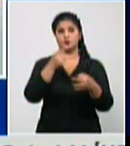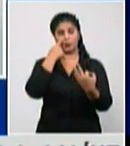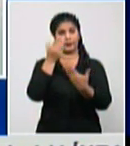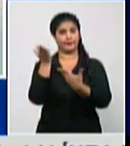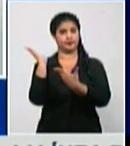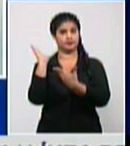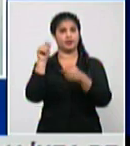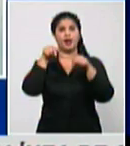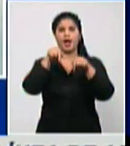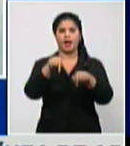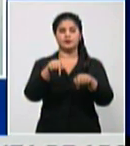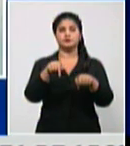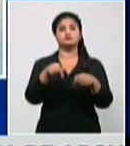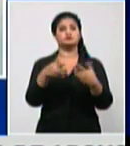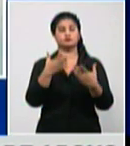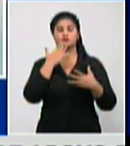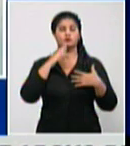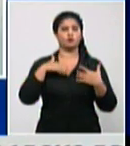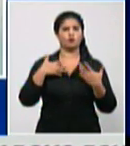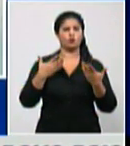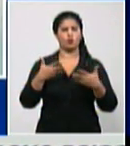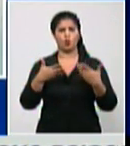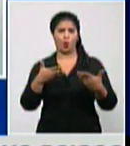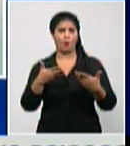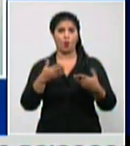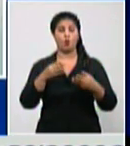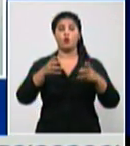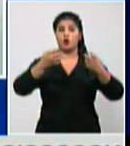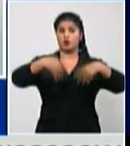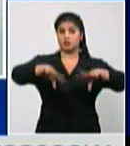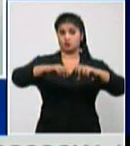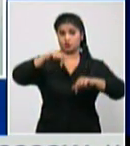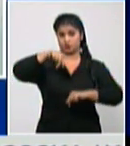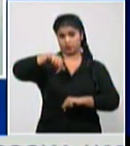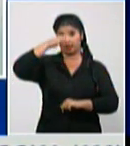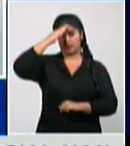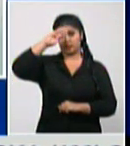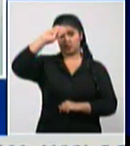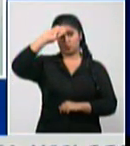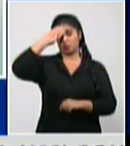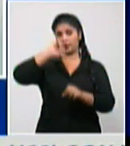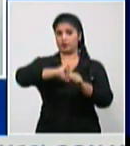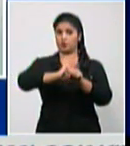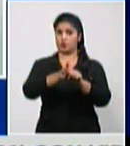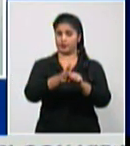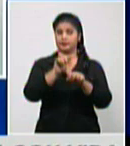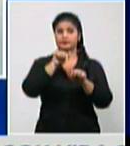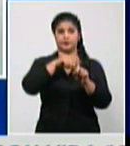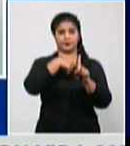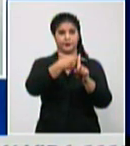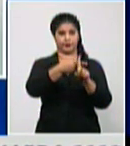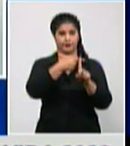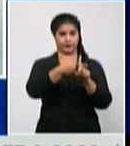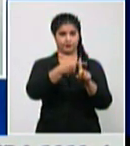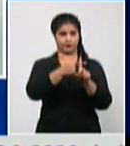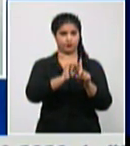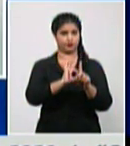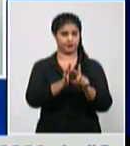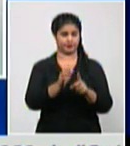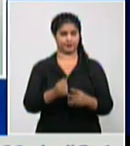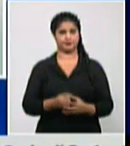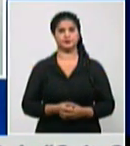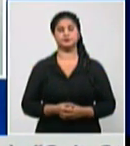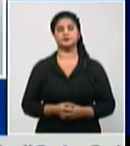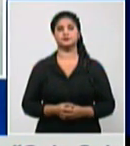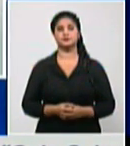cómo se ha ido comportando el número de casos confirmados eso ya lo dijimos y